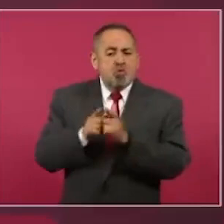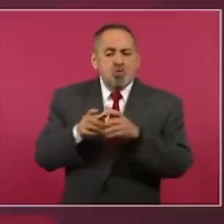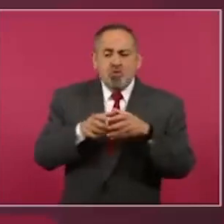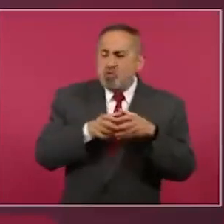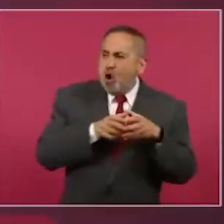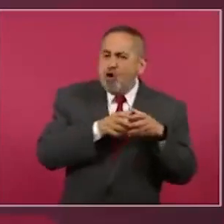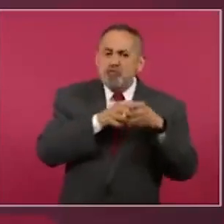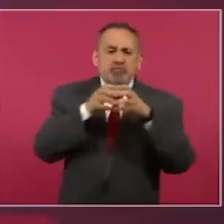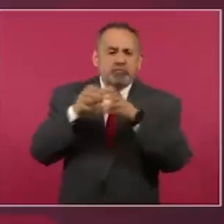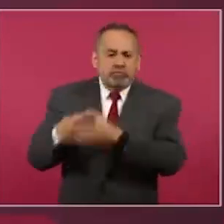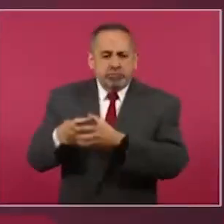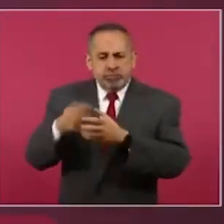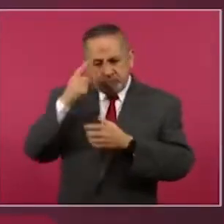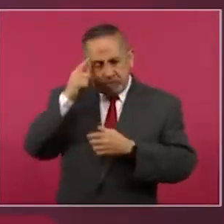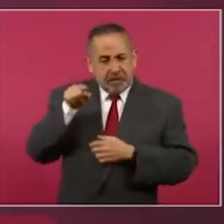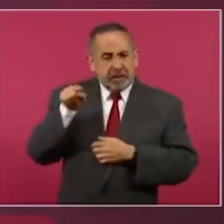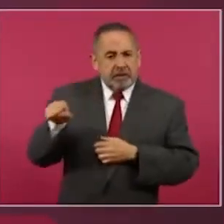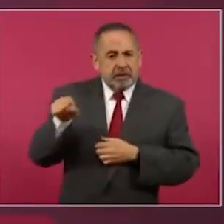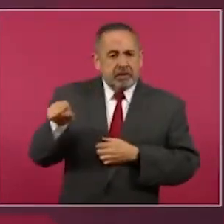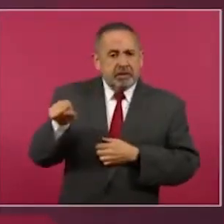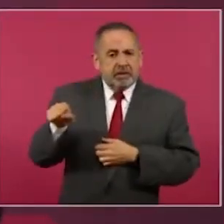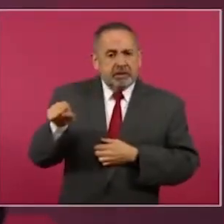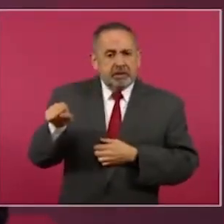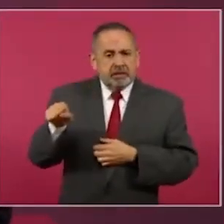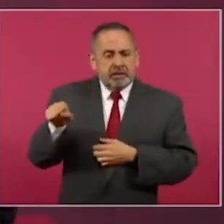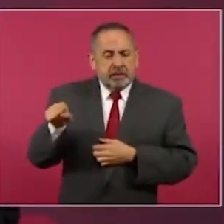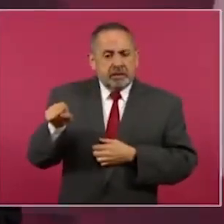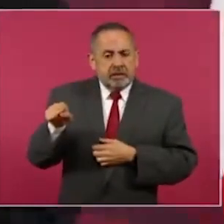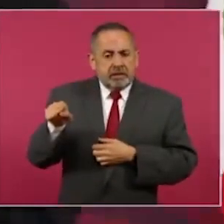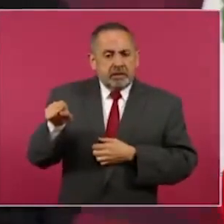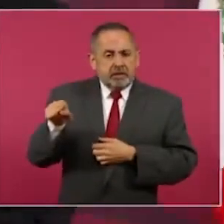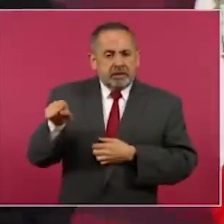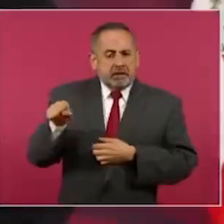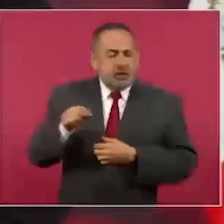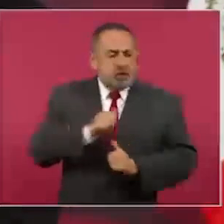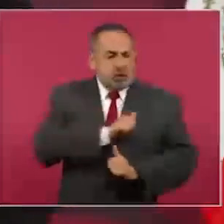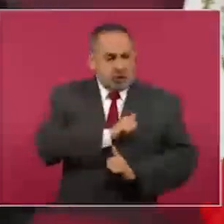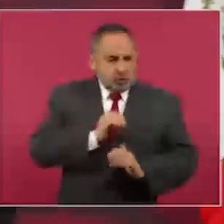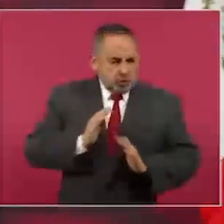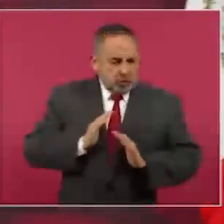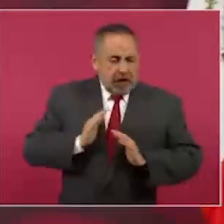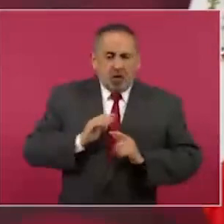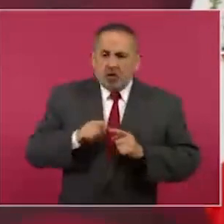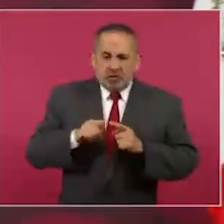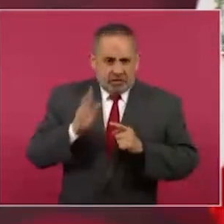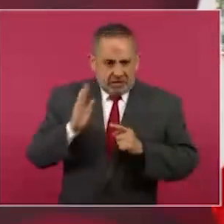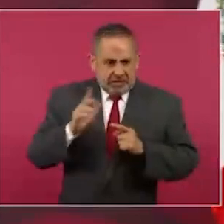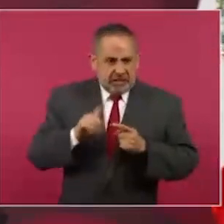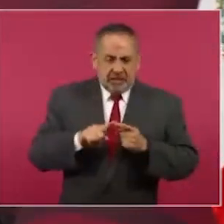de soldados, de